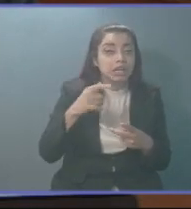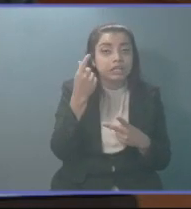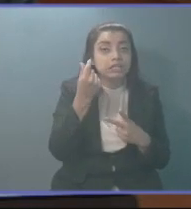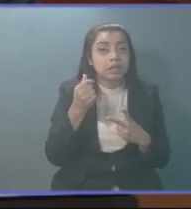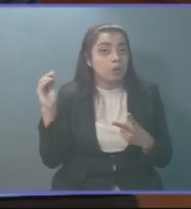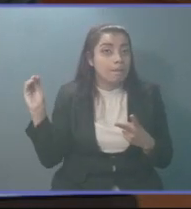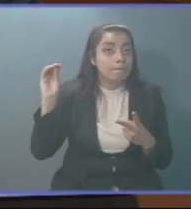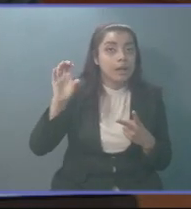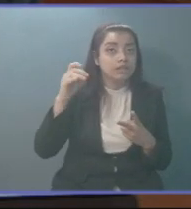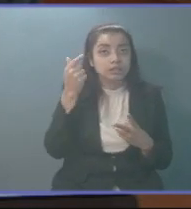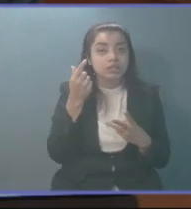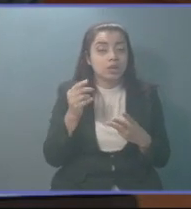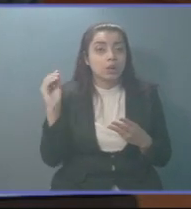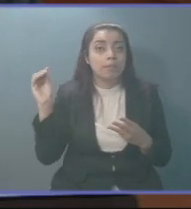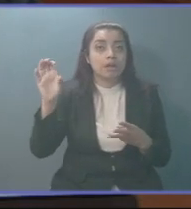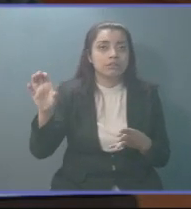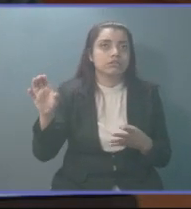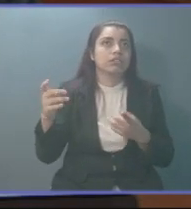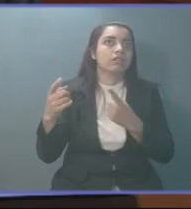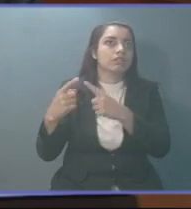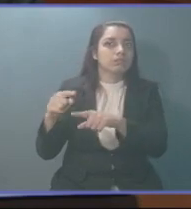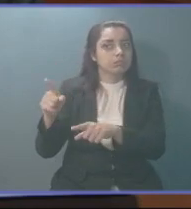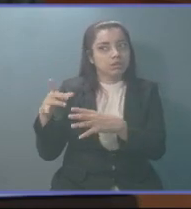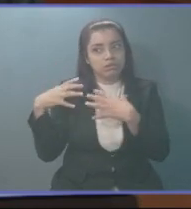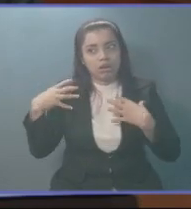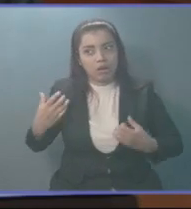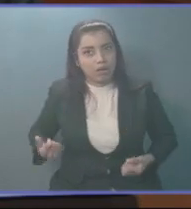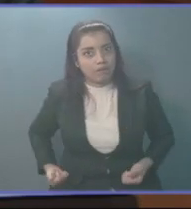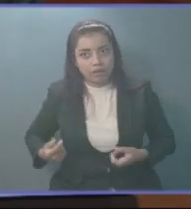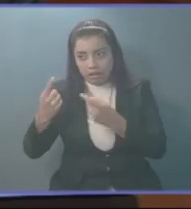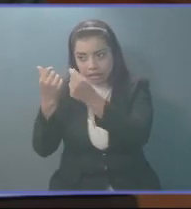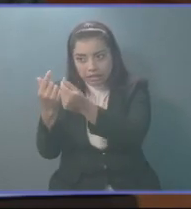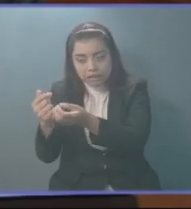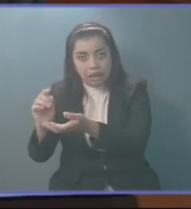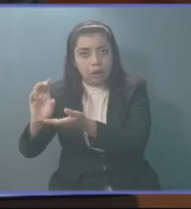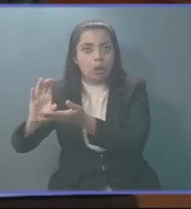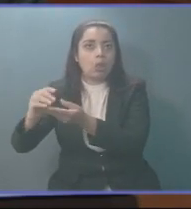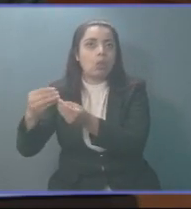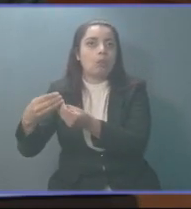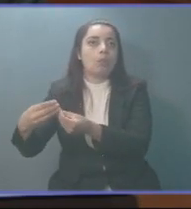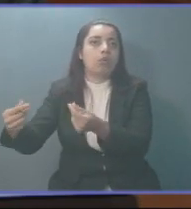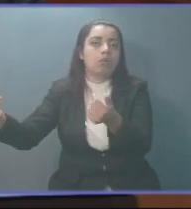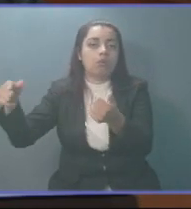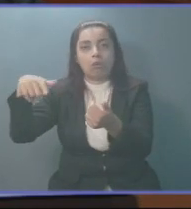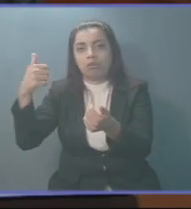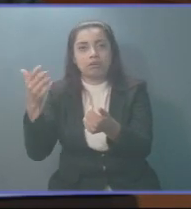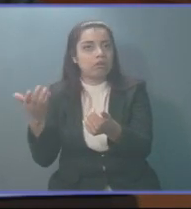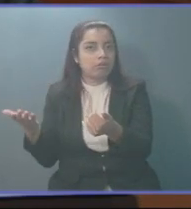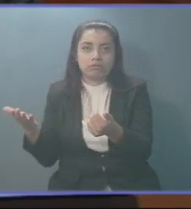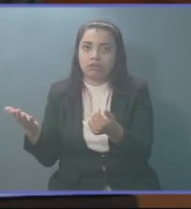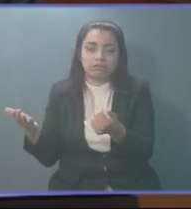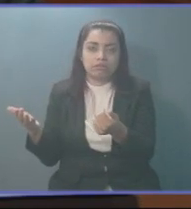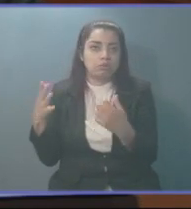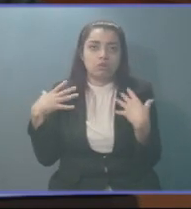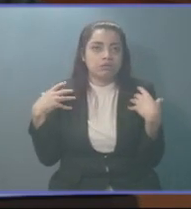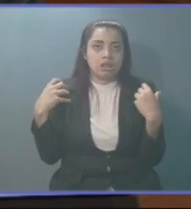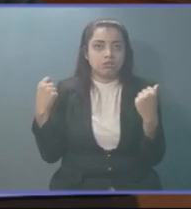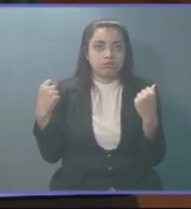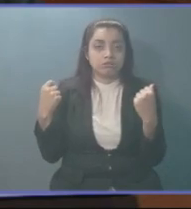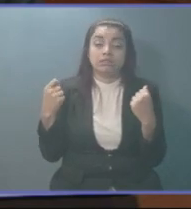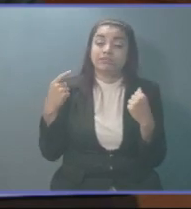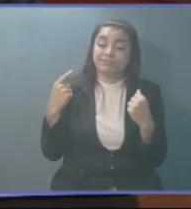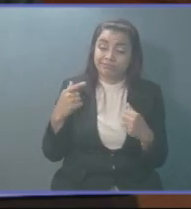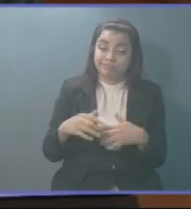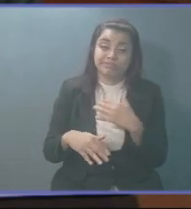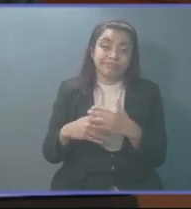que prefiere financiar otros gastos distintos a los de salud a financiar los hoyos que desde un